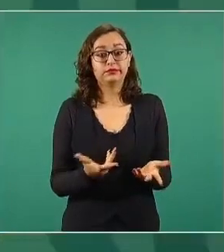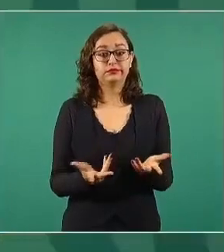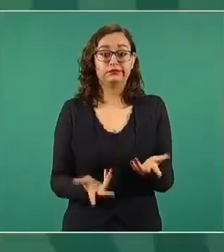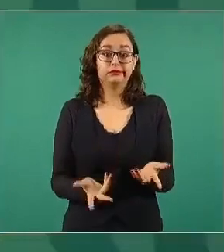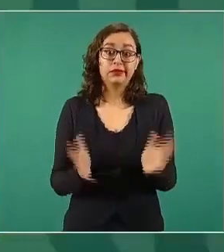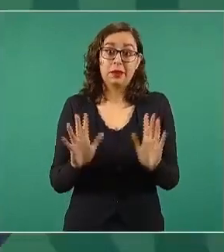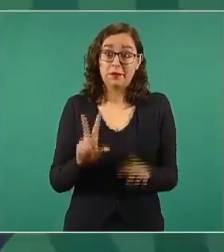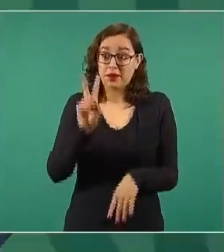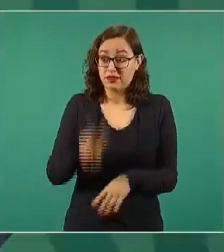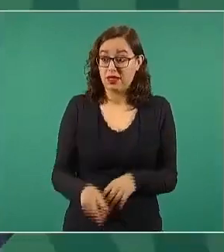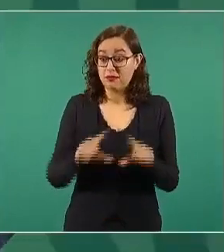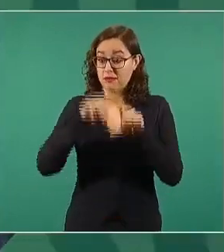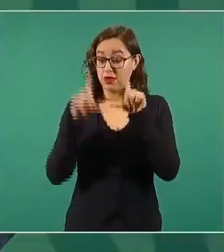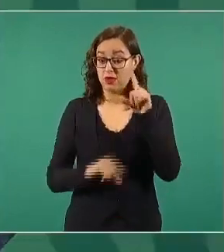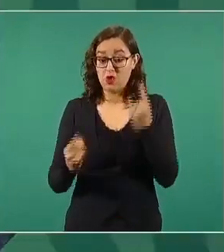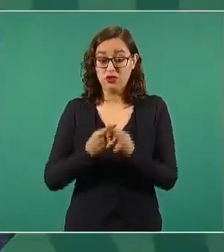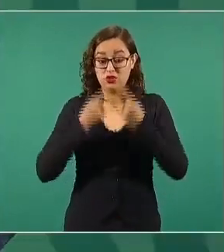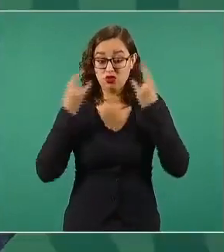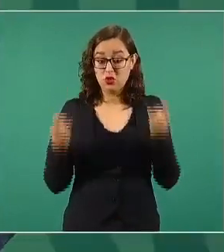presidente